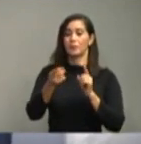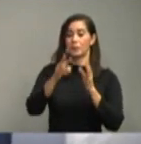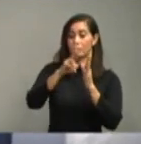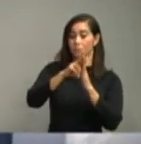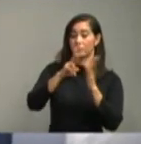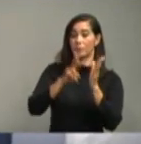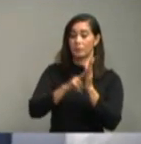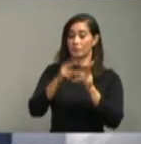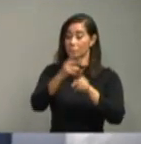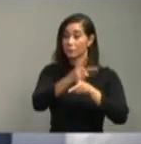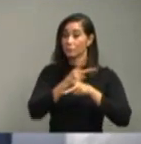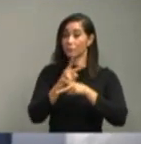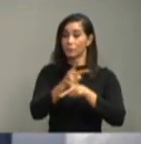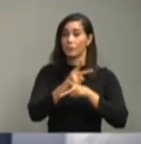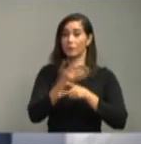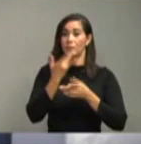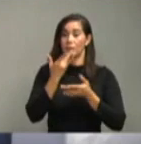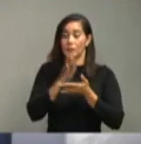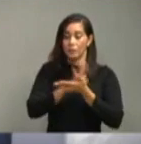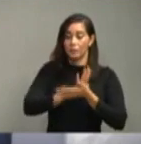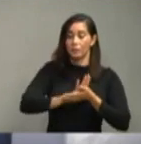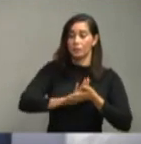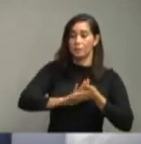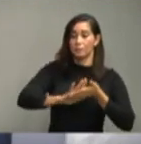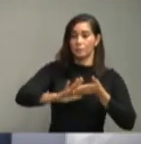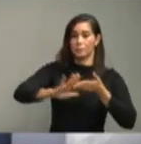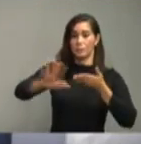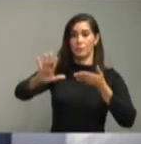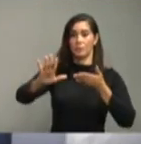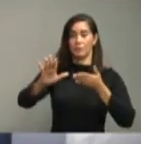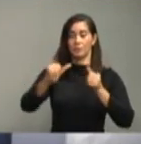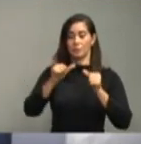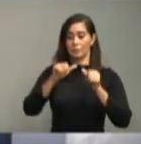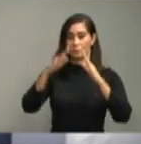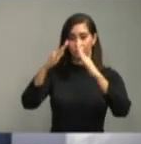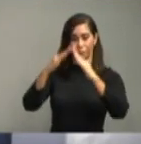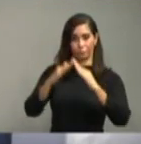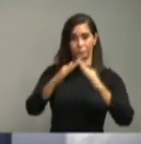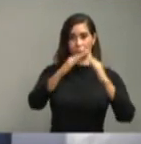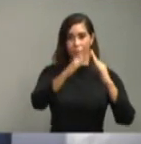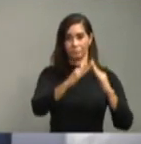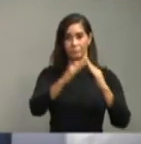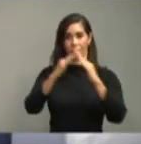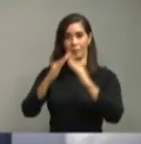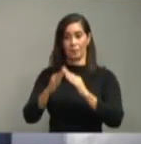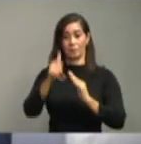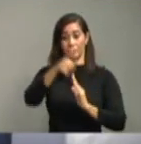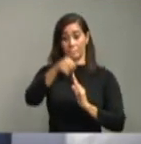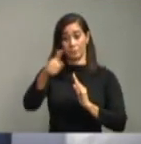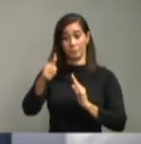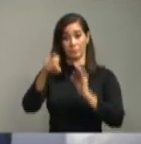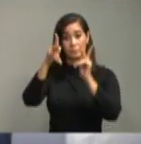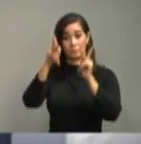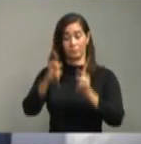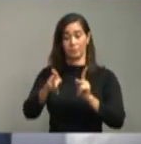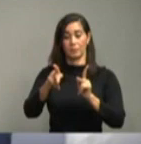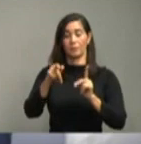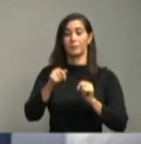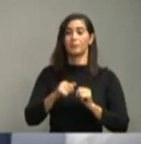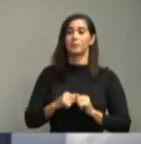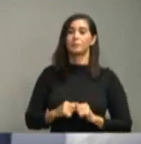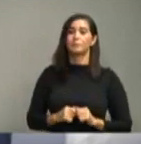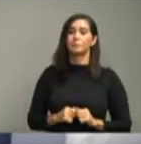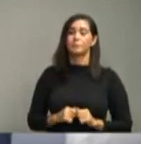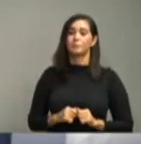precaución e higiene en los seguimientos domiciliarios de cada uno de los ciudadanos